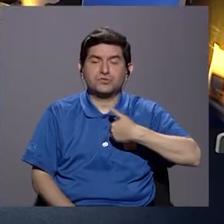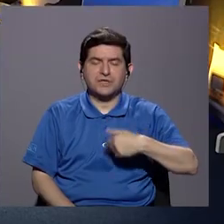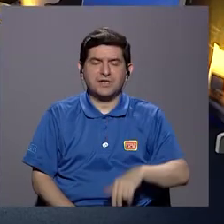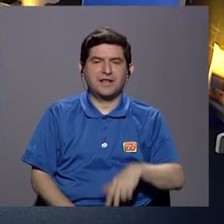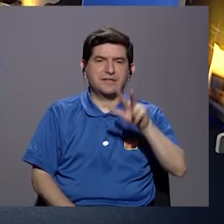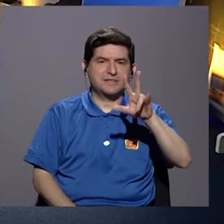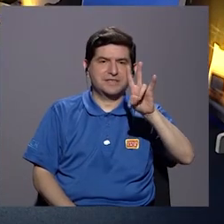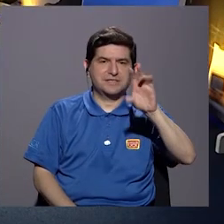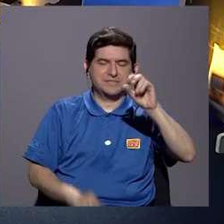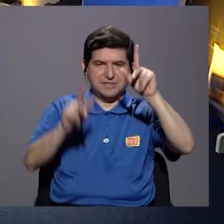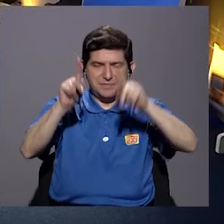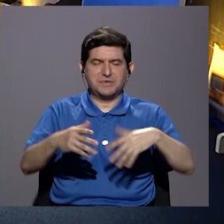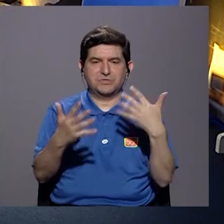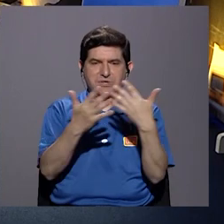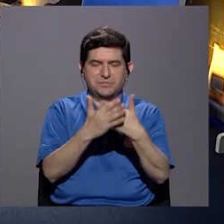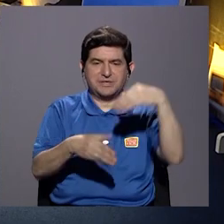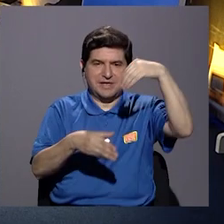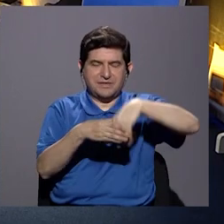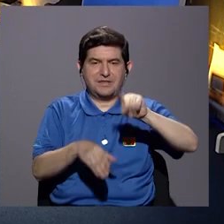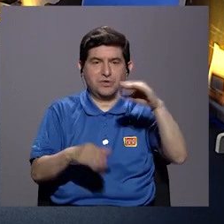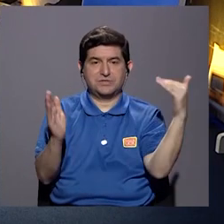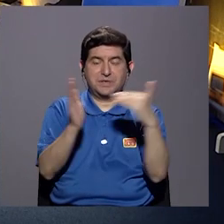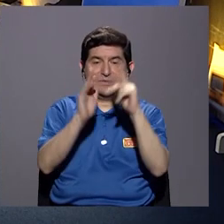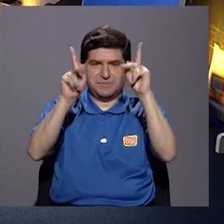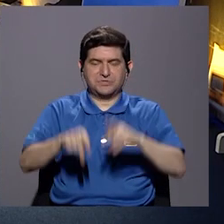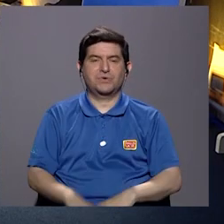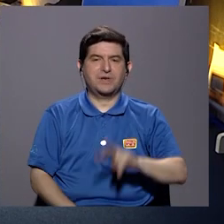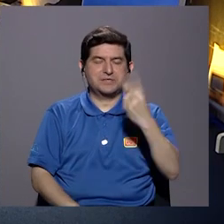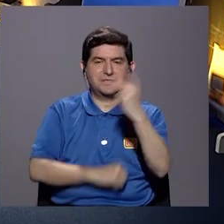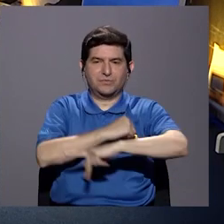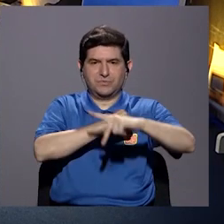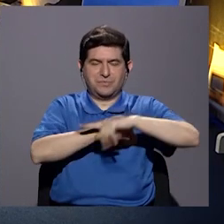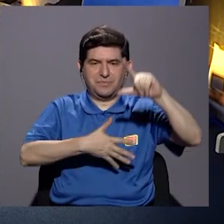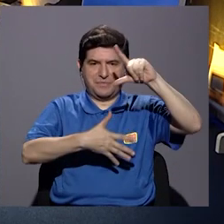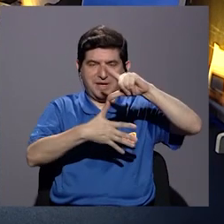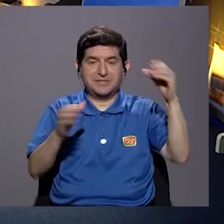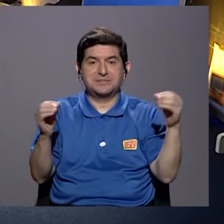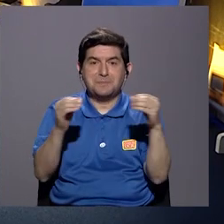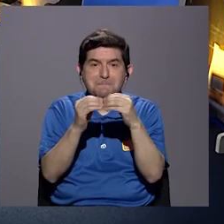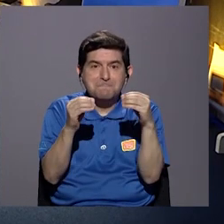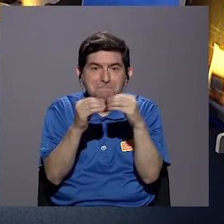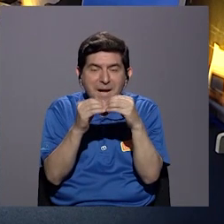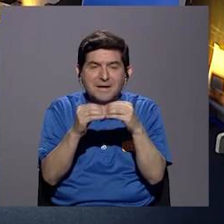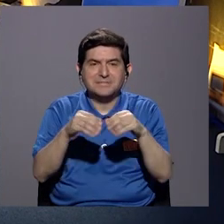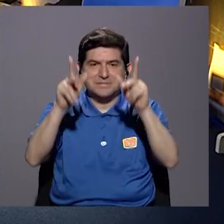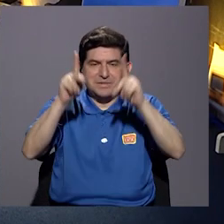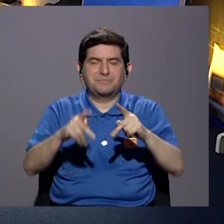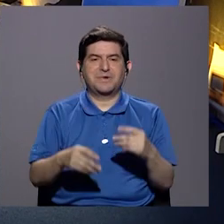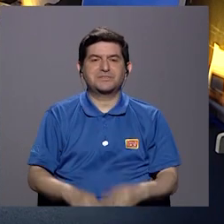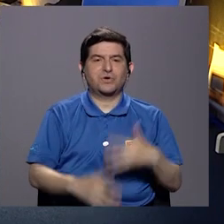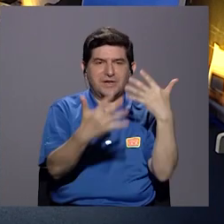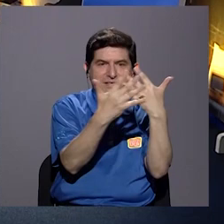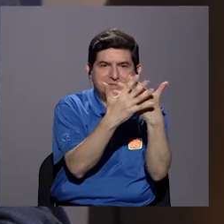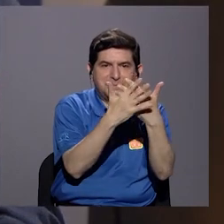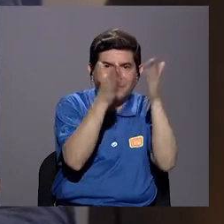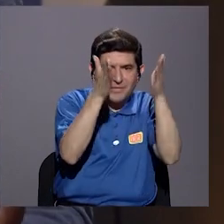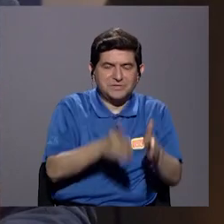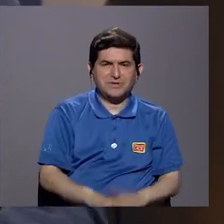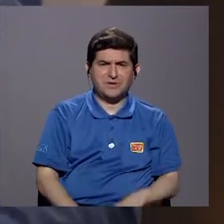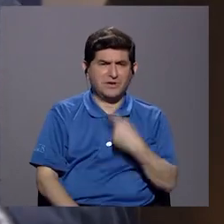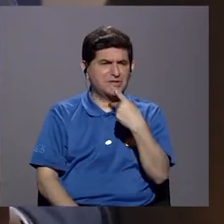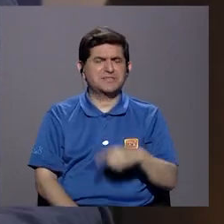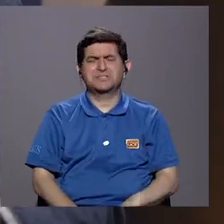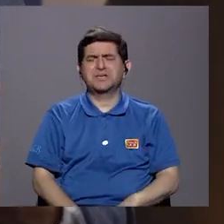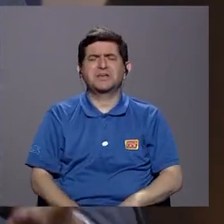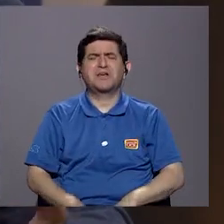370 personas presas por cada 100 mil habitantes, somos el segundo país de América Latina que más gente encierra. Cuando la gente